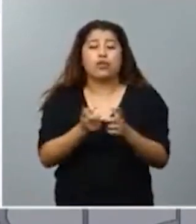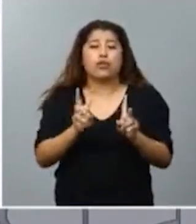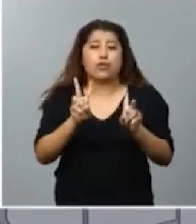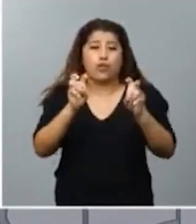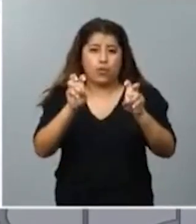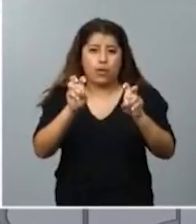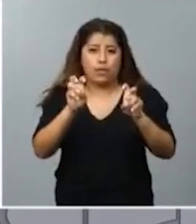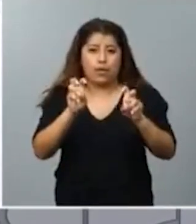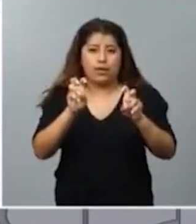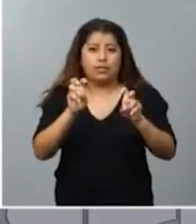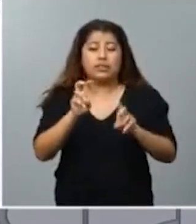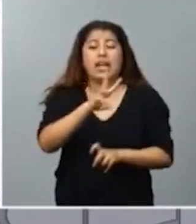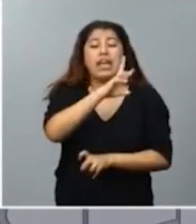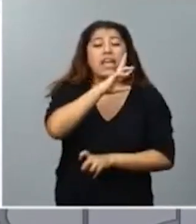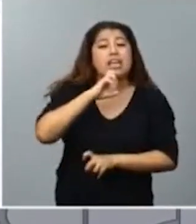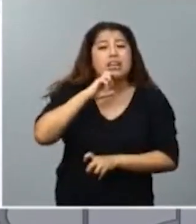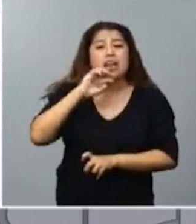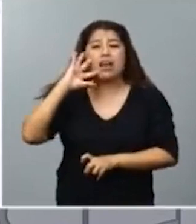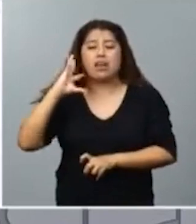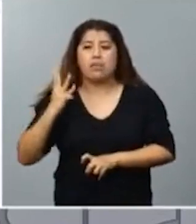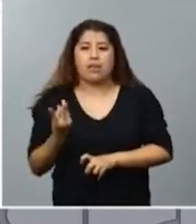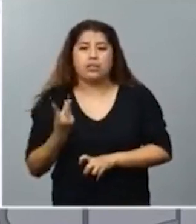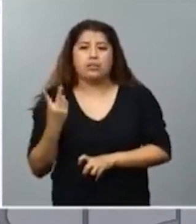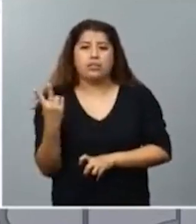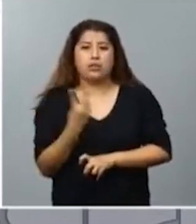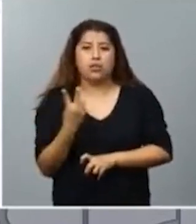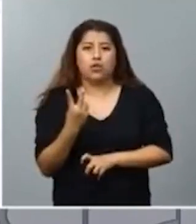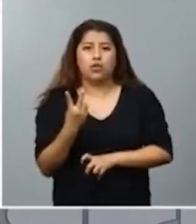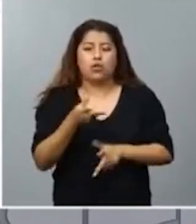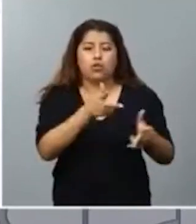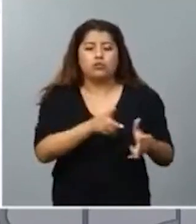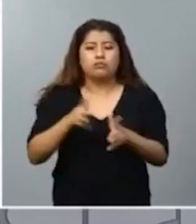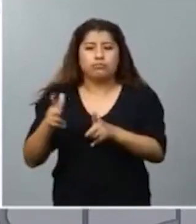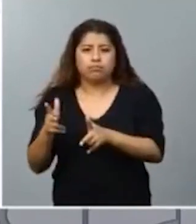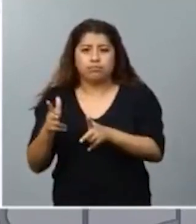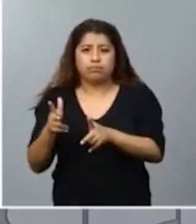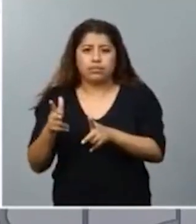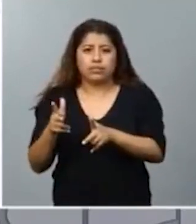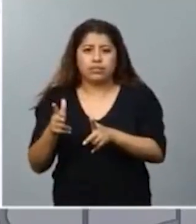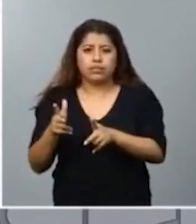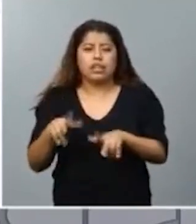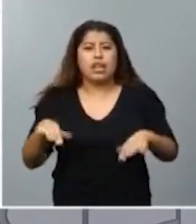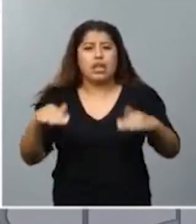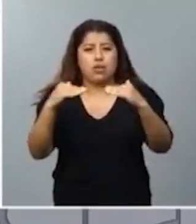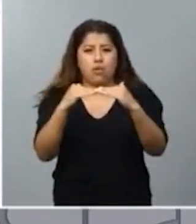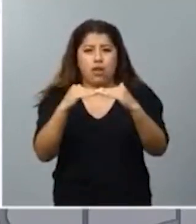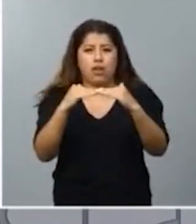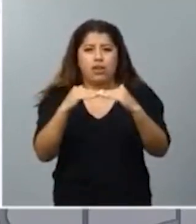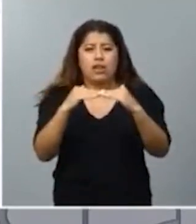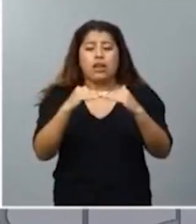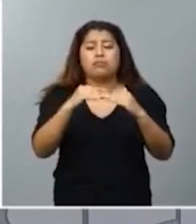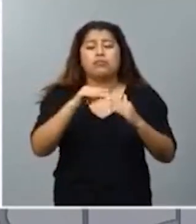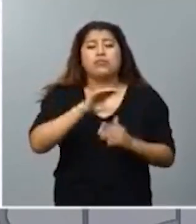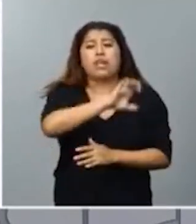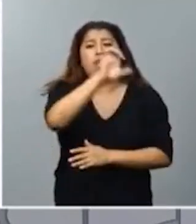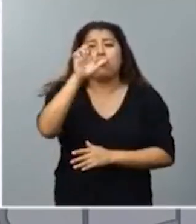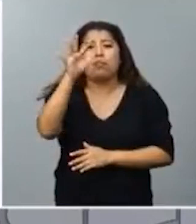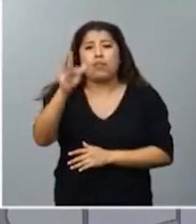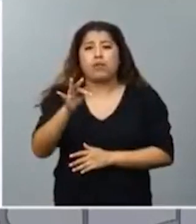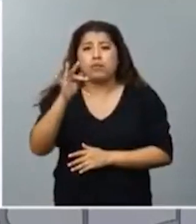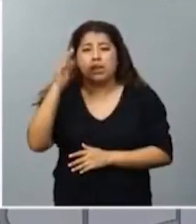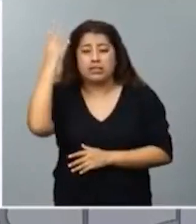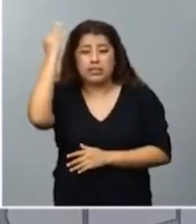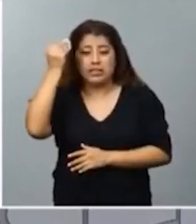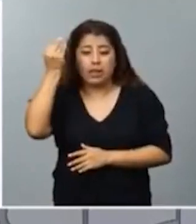y en este foro tanto Israel como Palestina se sientan en igualdad de condiciones y tanto los europeos como los árabes nos sentaremos en torno